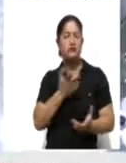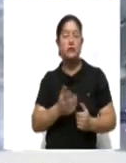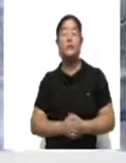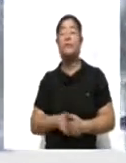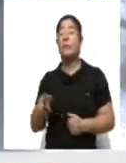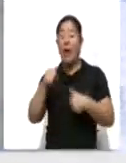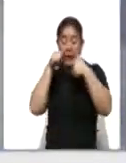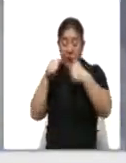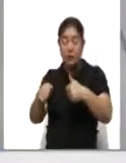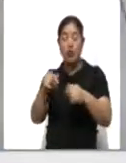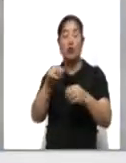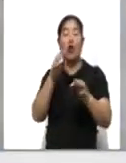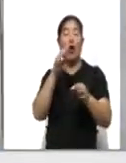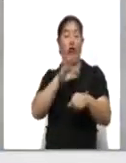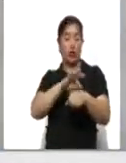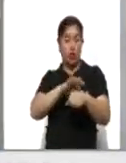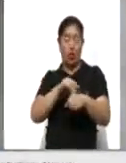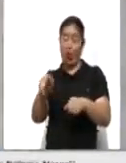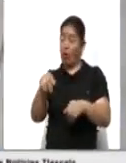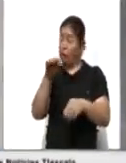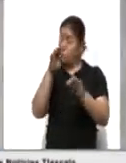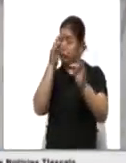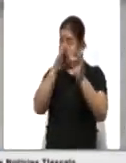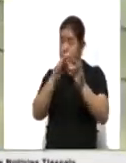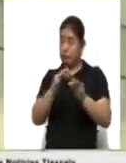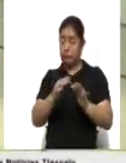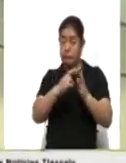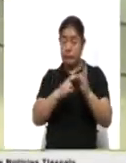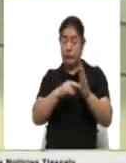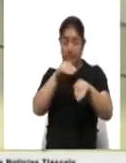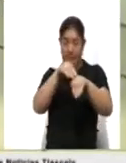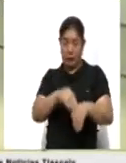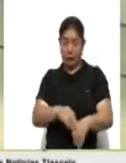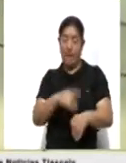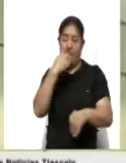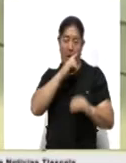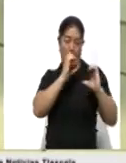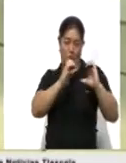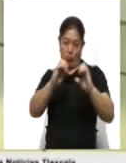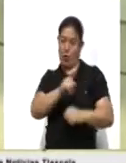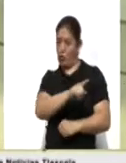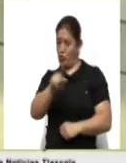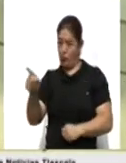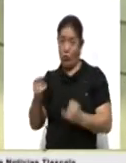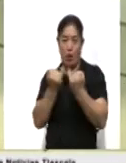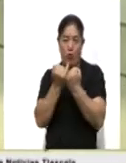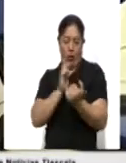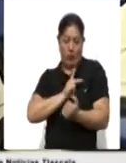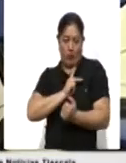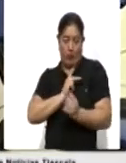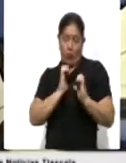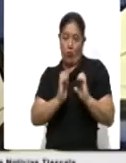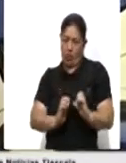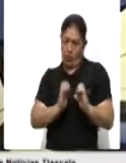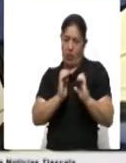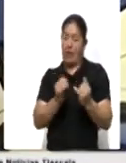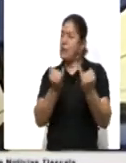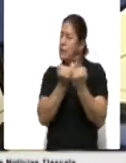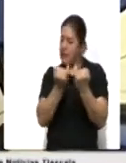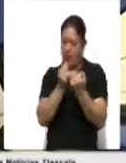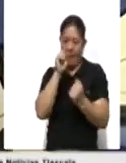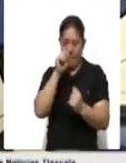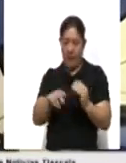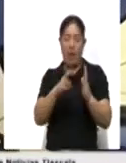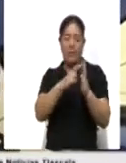desarrollan bajo un estricto protocolo de seguridad e higiene para protección de los pacientes, así como del personal institucional